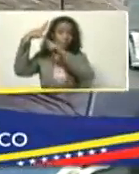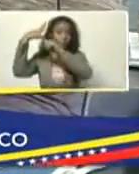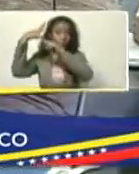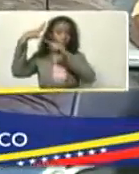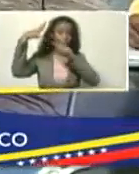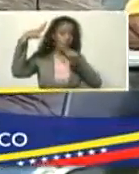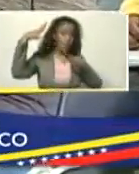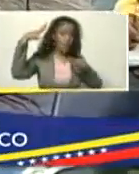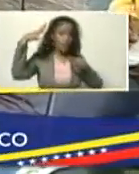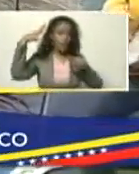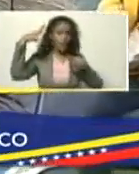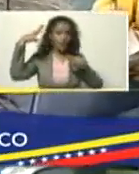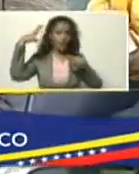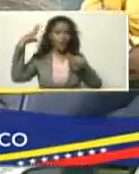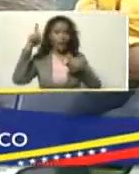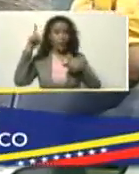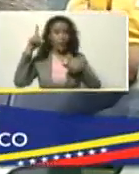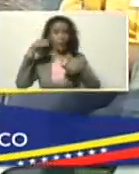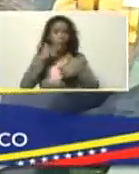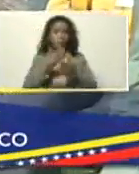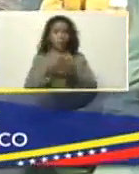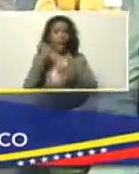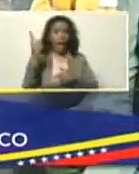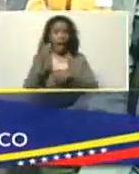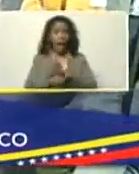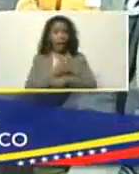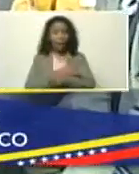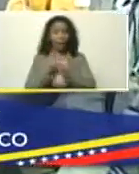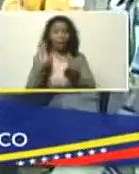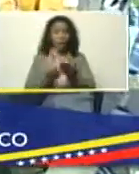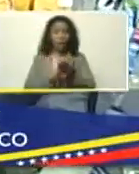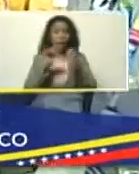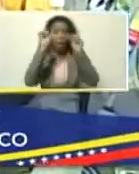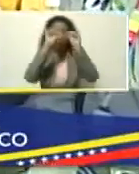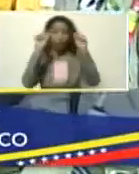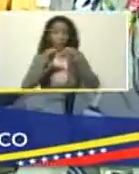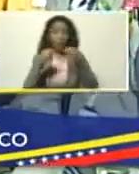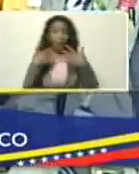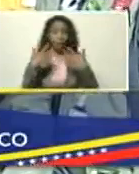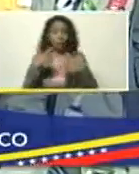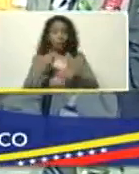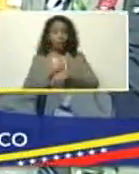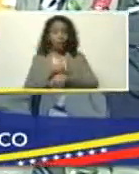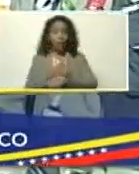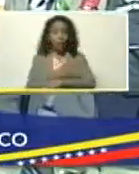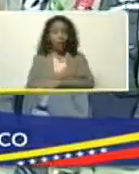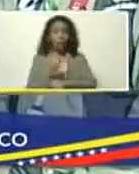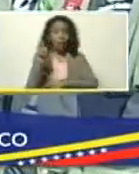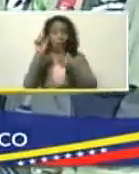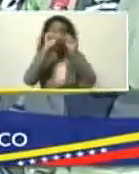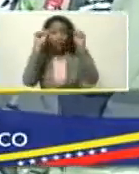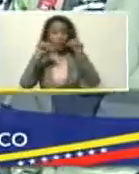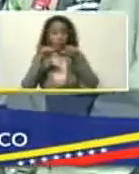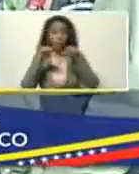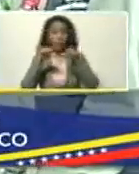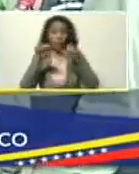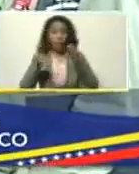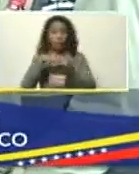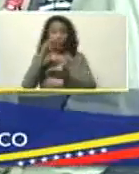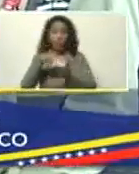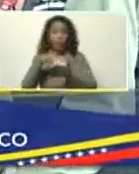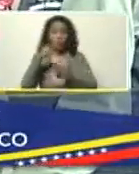radiación, y eso, nos permite, pues, anteponernos, al sistema de alerta temprana, al sistema nacional, de gestión de riesgo,